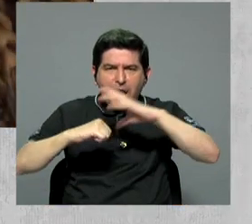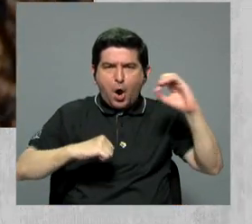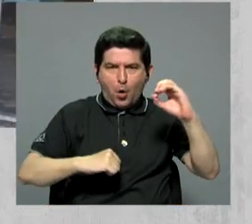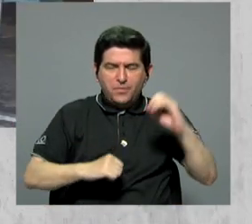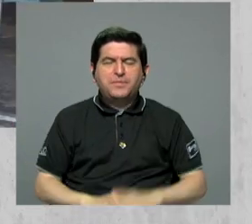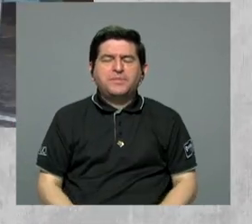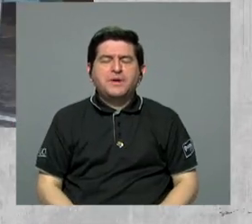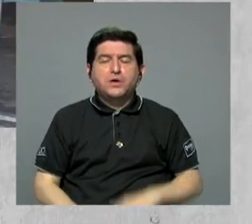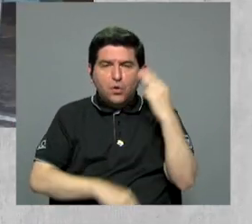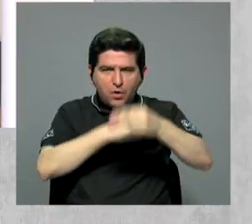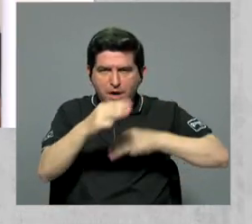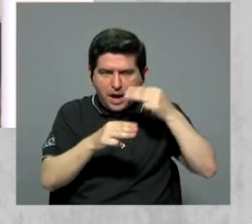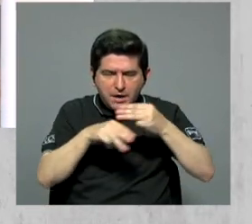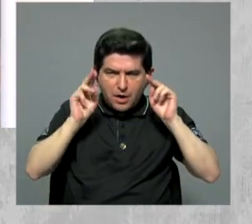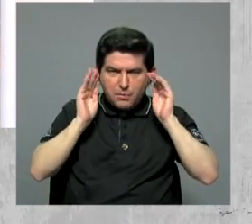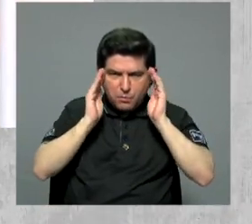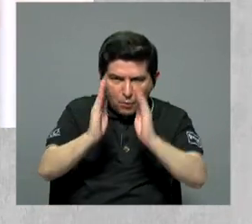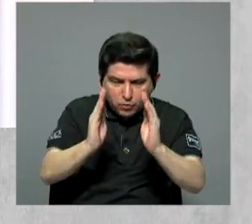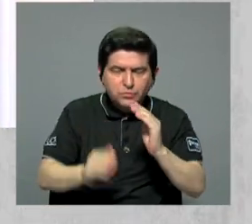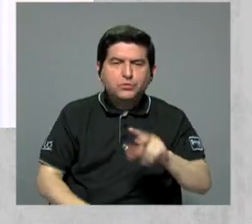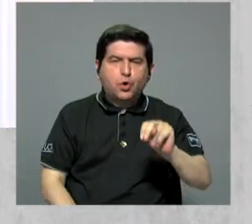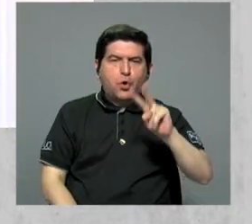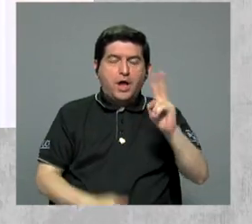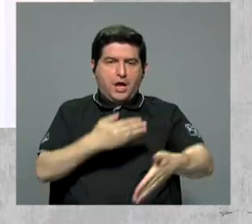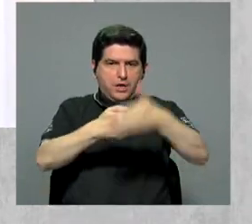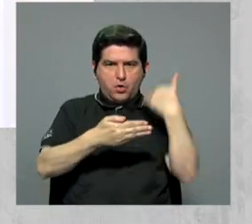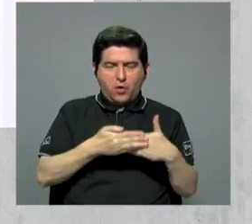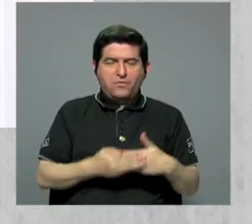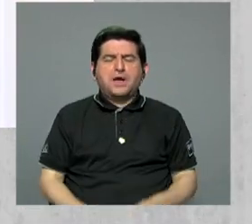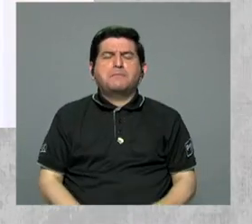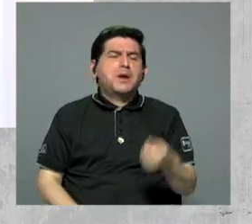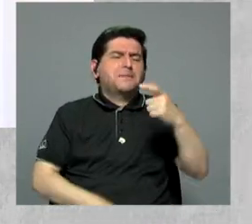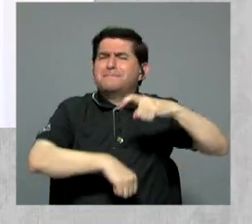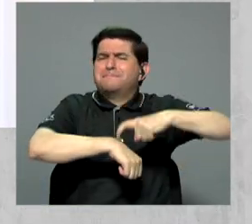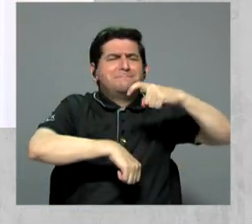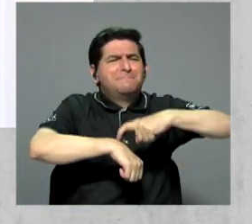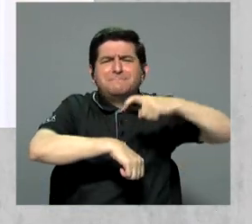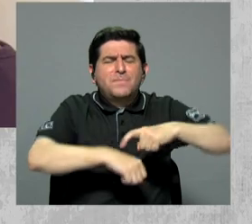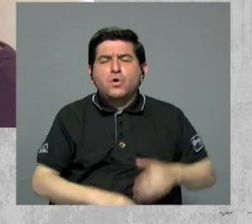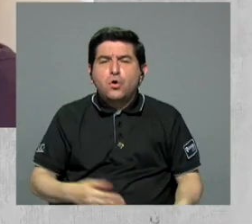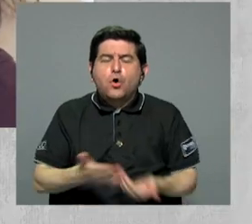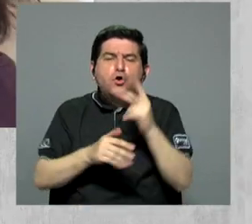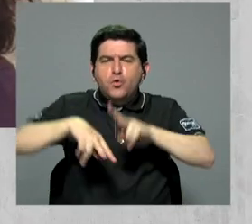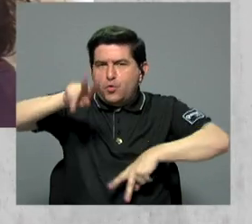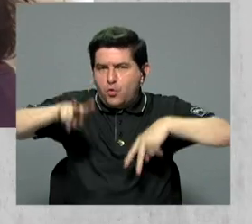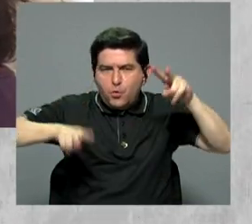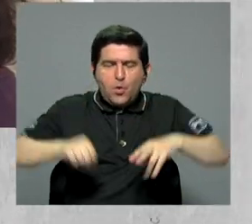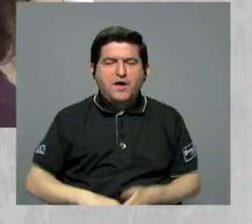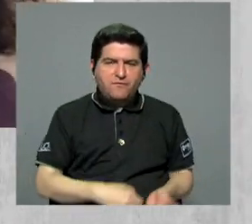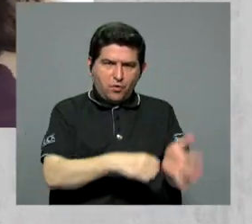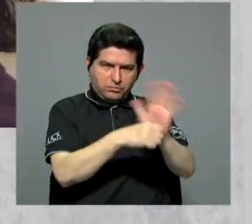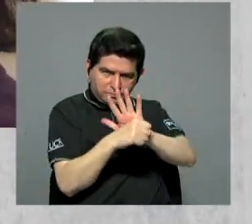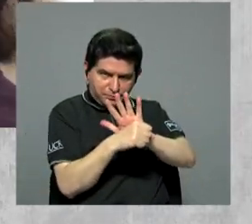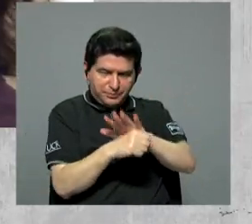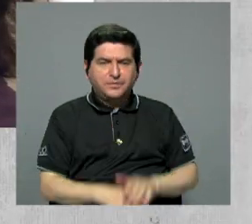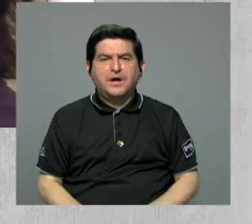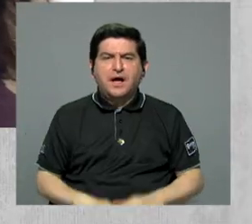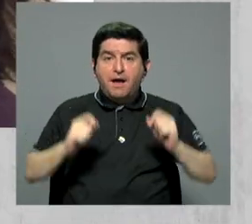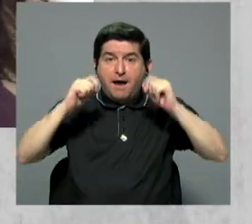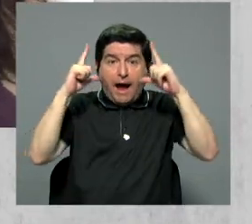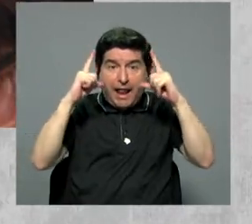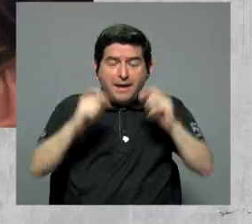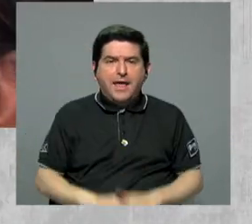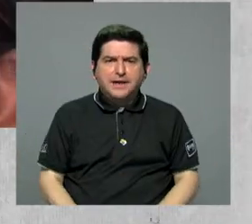de las autoridades mundiales desde noviembre pasado. Ha transcurrido muy poco tiempo desde que la nueva variante del coronavirus generó